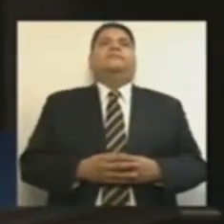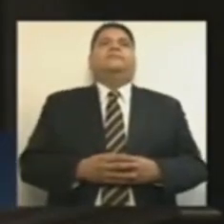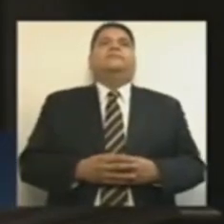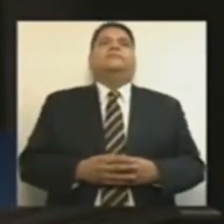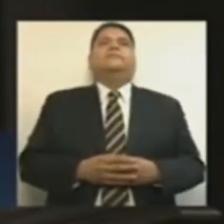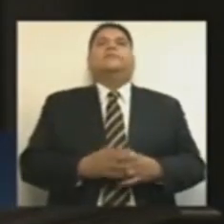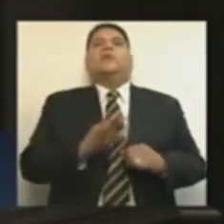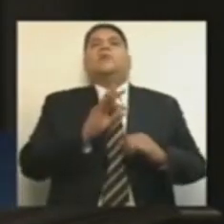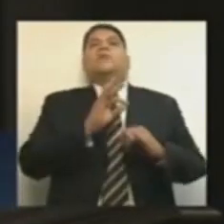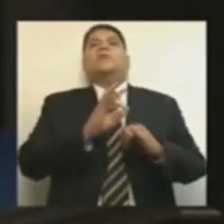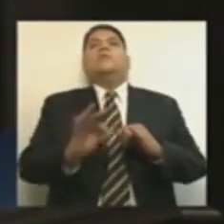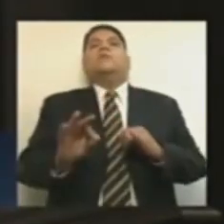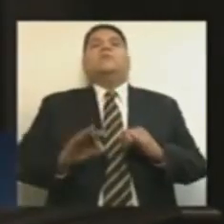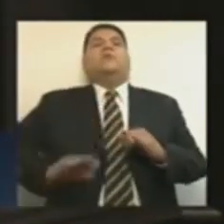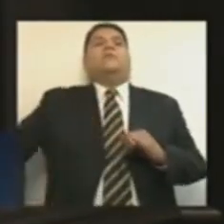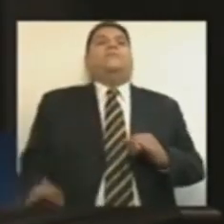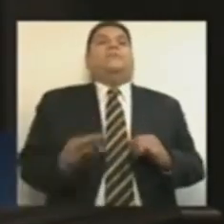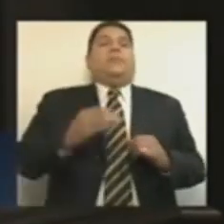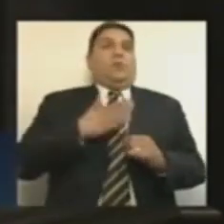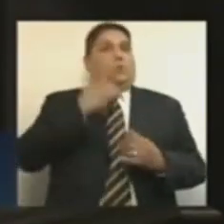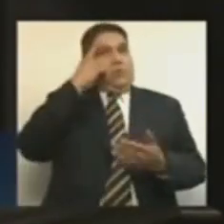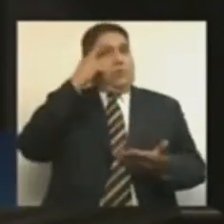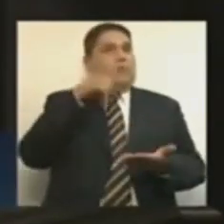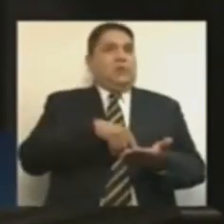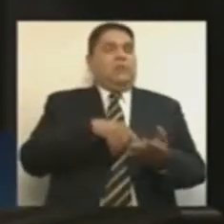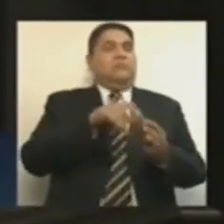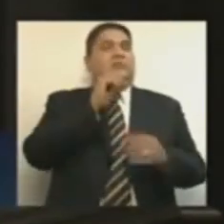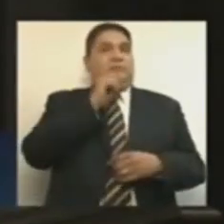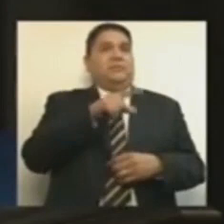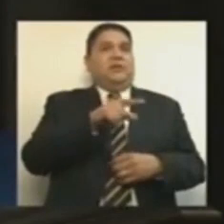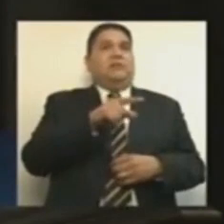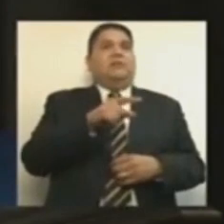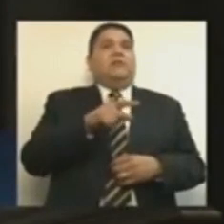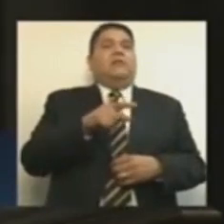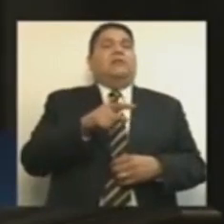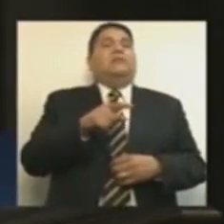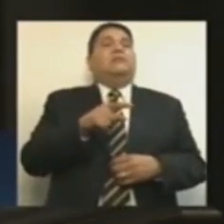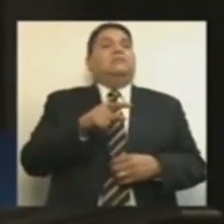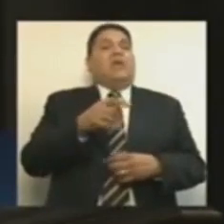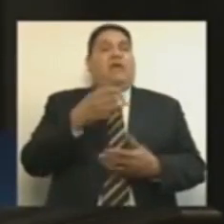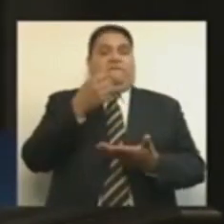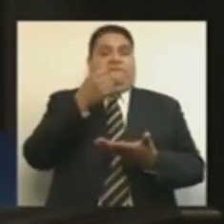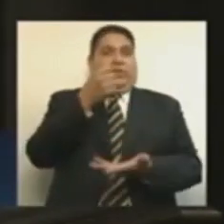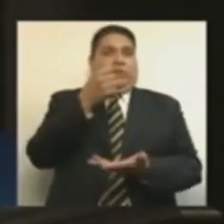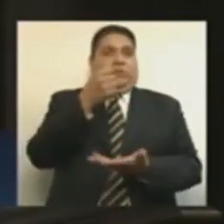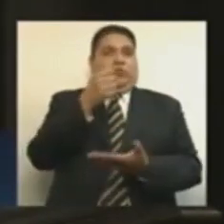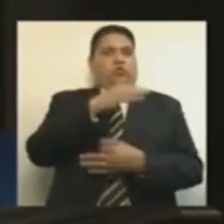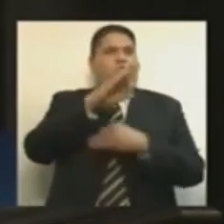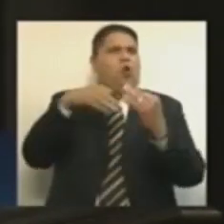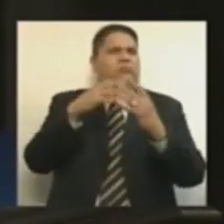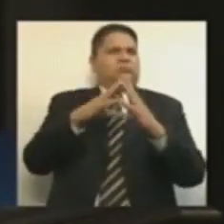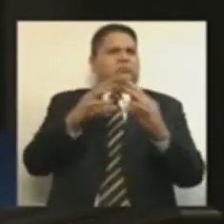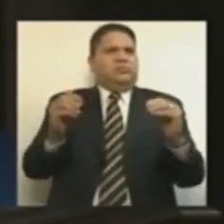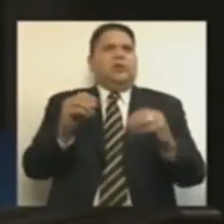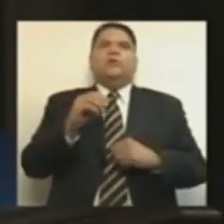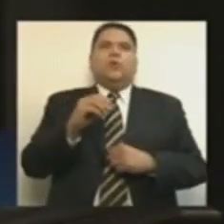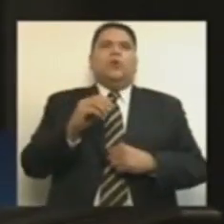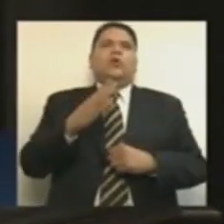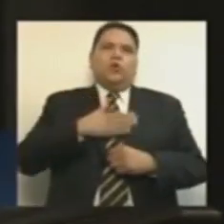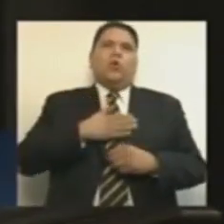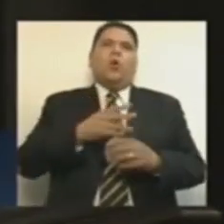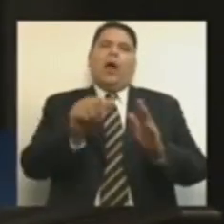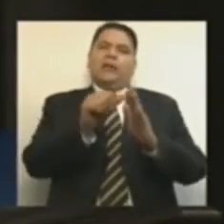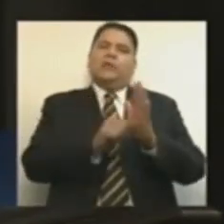Por último, considero también que no todos los fideicomisos tienen que quitarse. Por eso presento mis